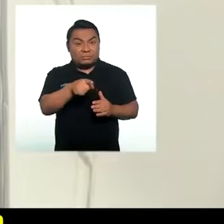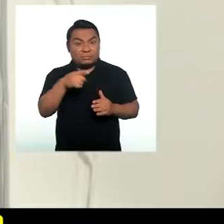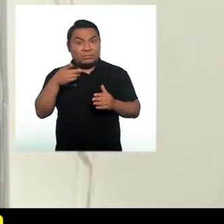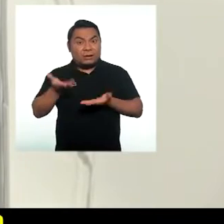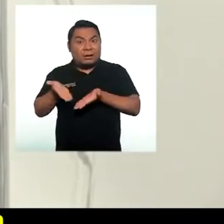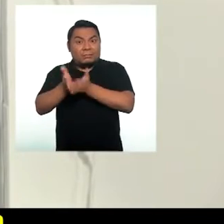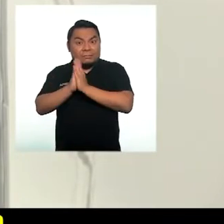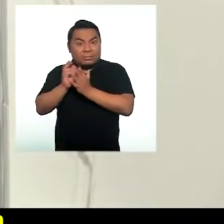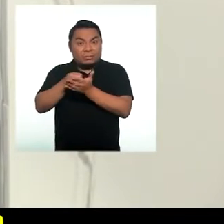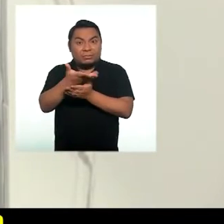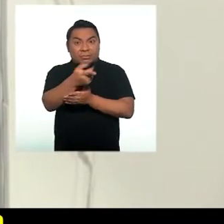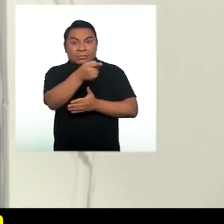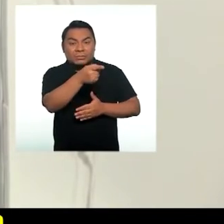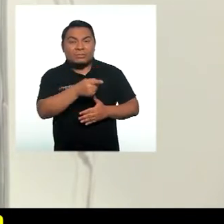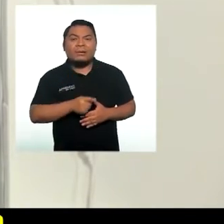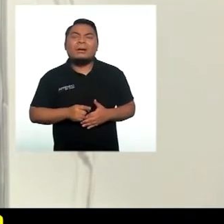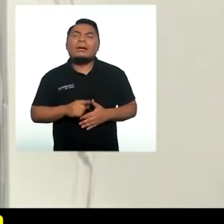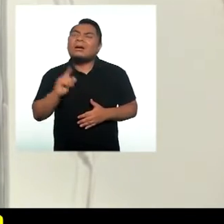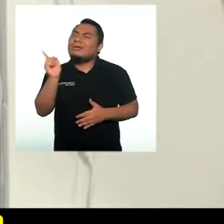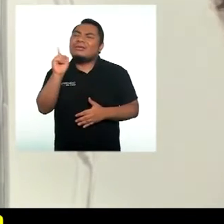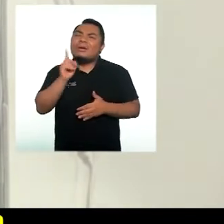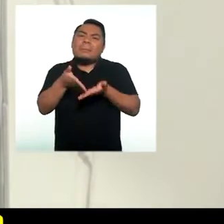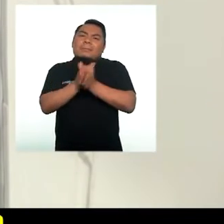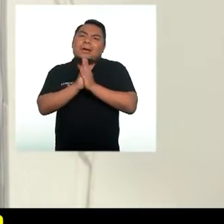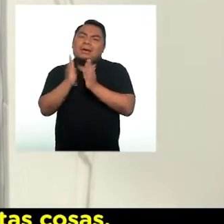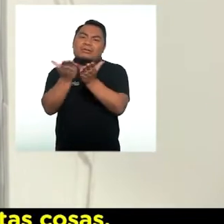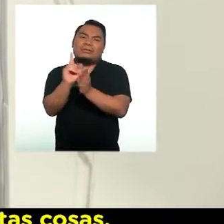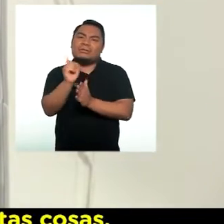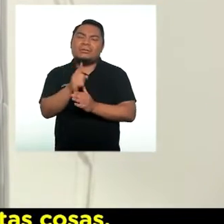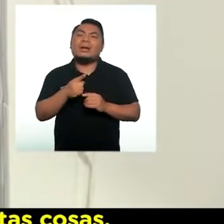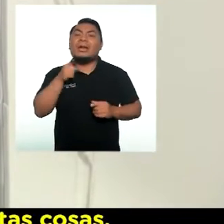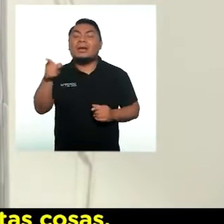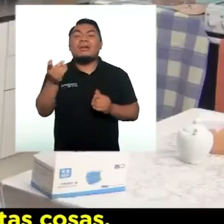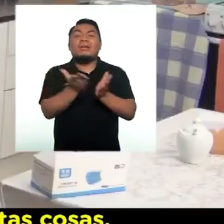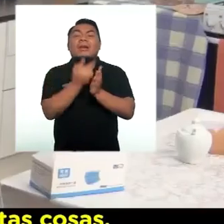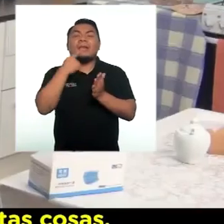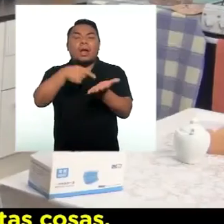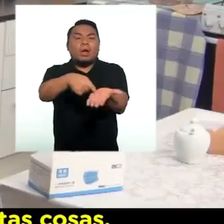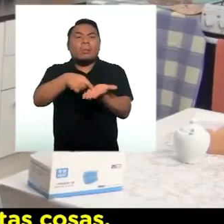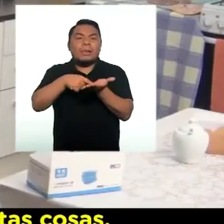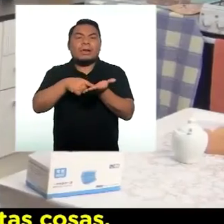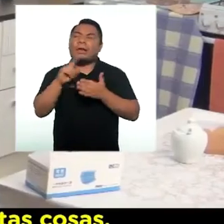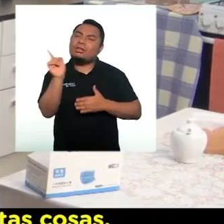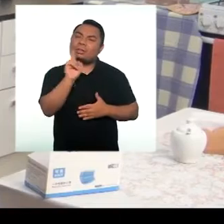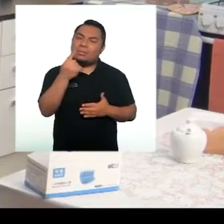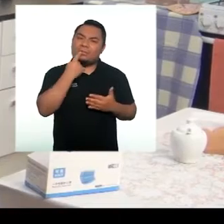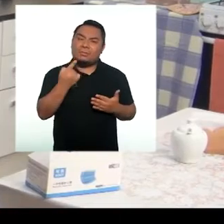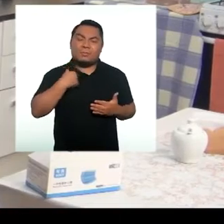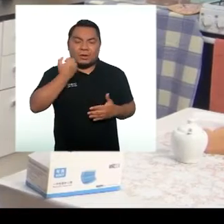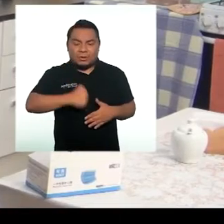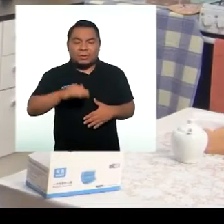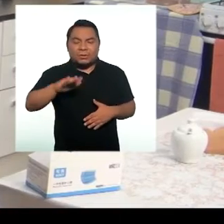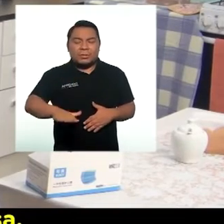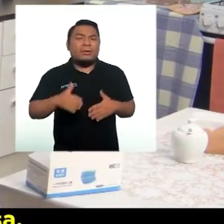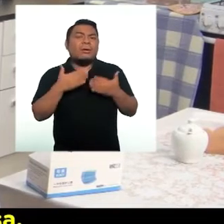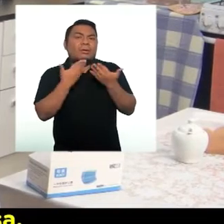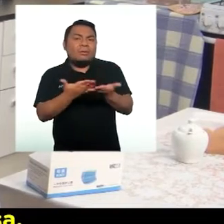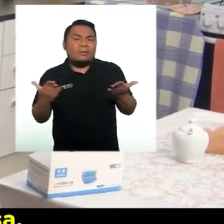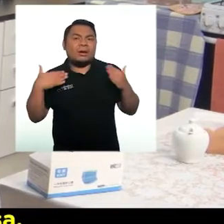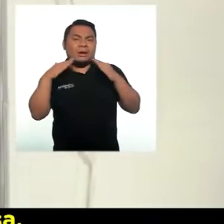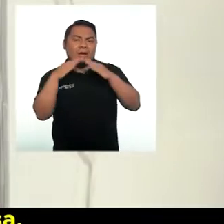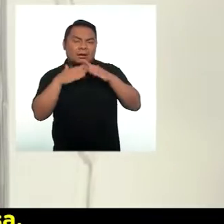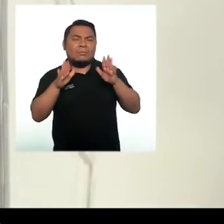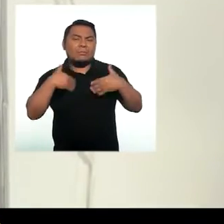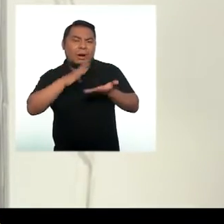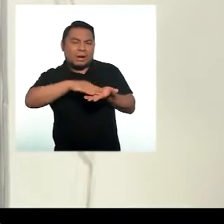hijita? No, no, no me han pedido. La escuela dice que no es obligatorio que compremos estas cosas, que mi hijita pueda aprender con los